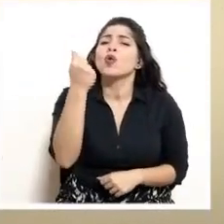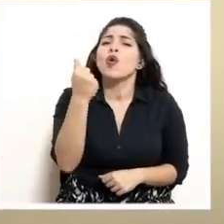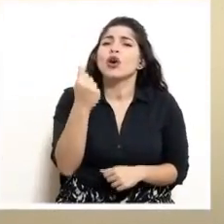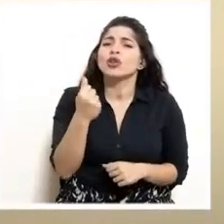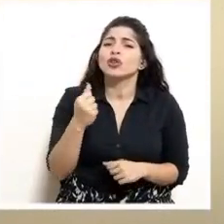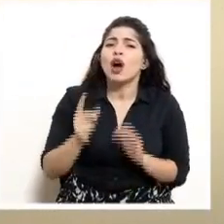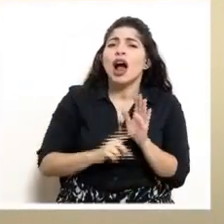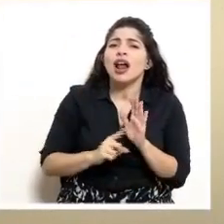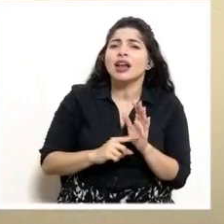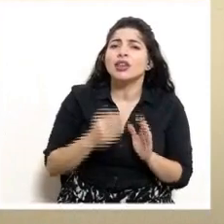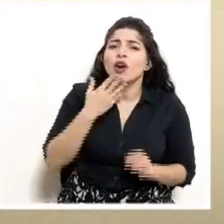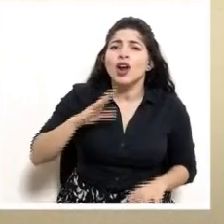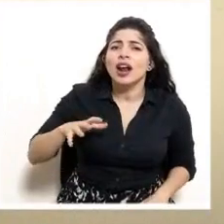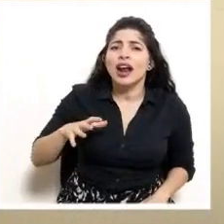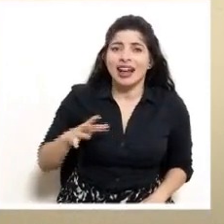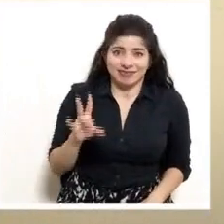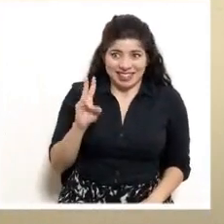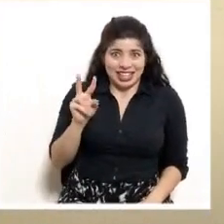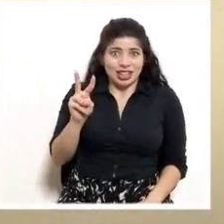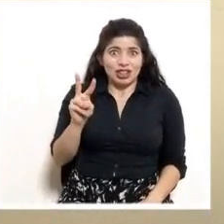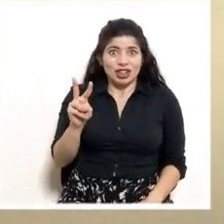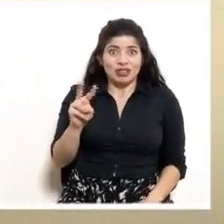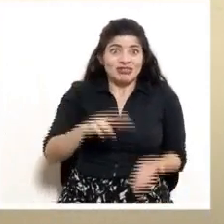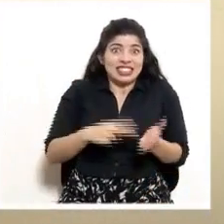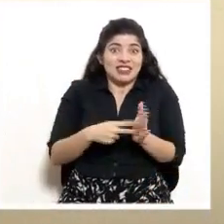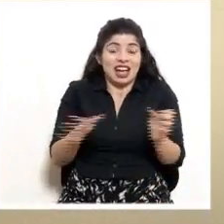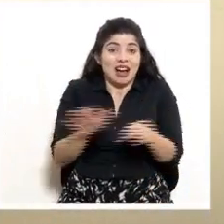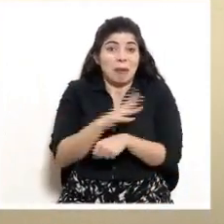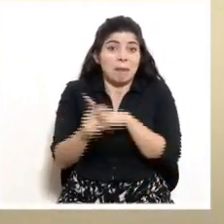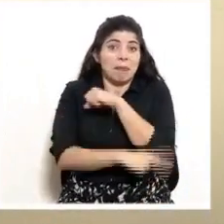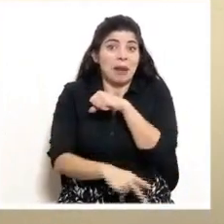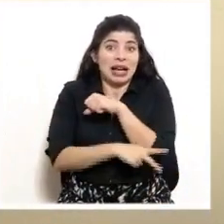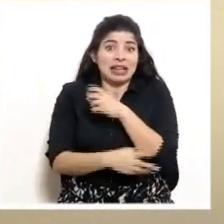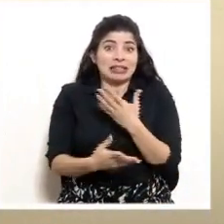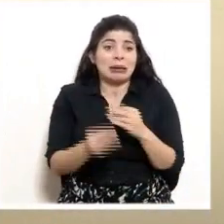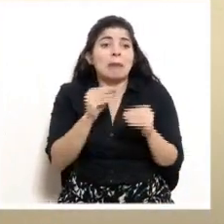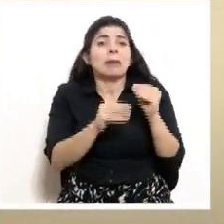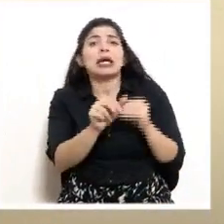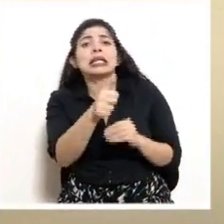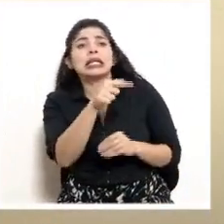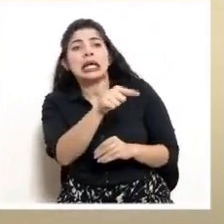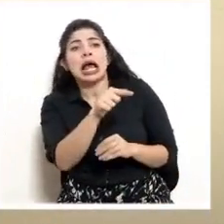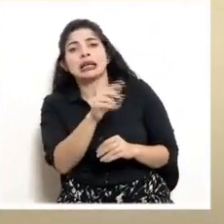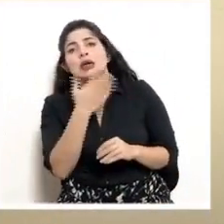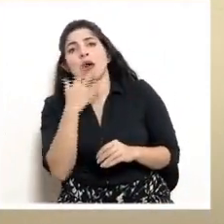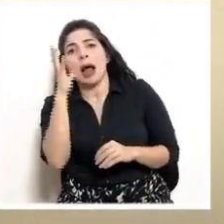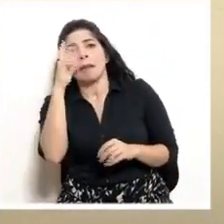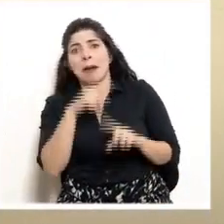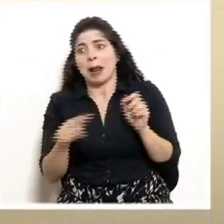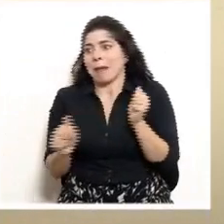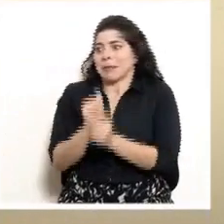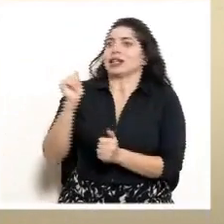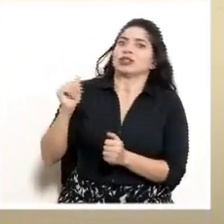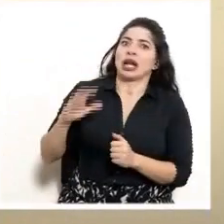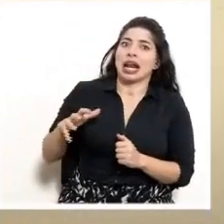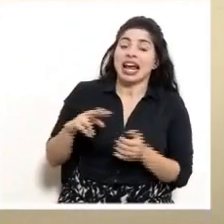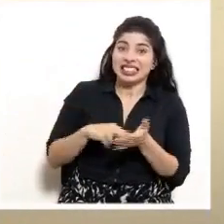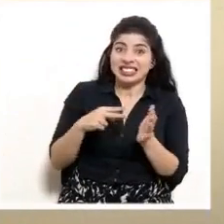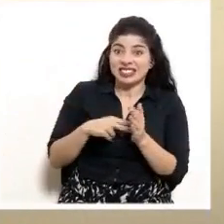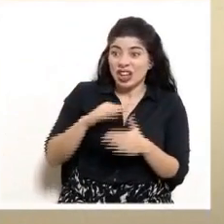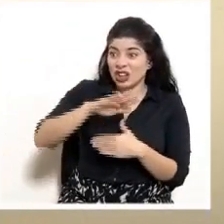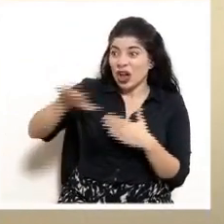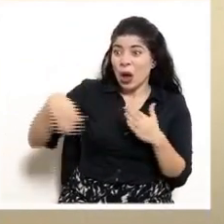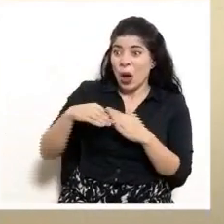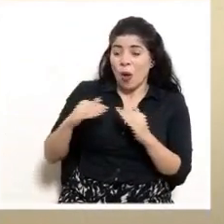alerta de naranja? 72. Bueno, eso es todo el país. Menos 10 cantones. Entonces, al estar en todo el país los